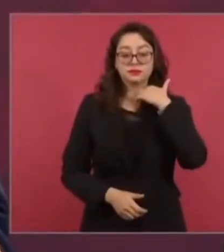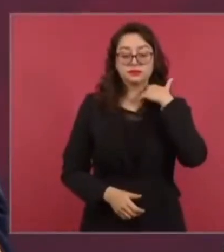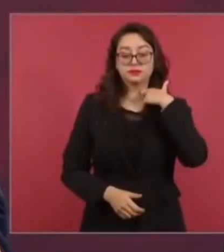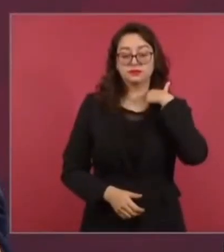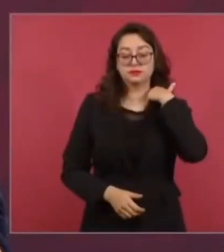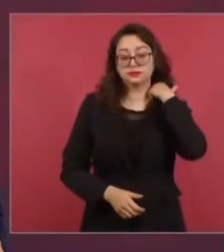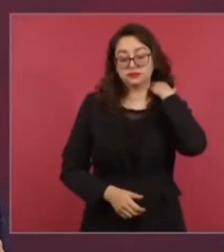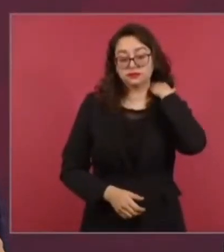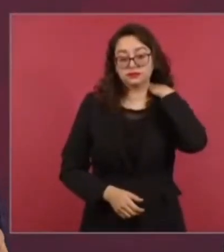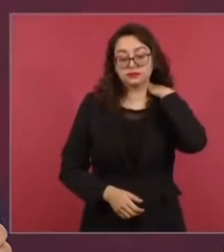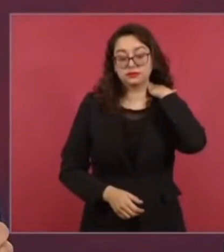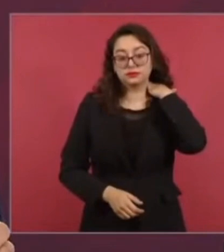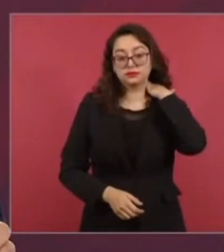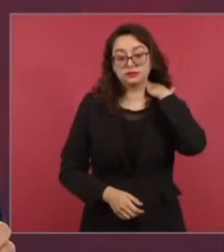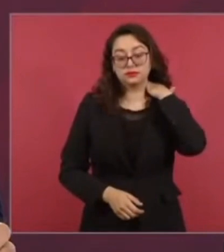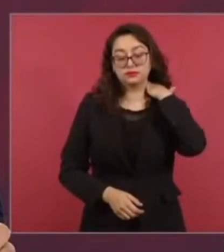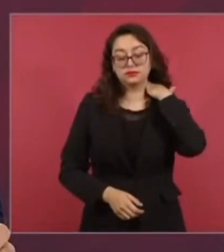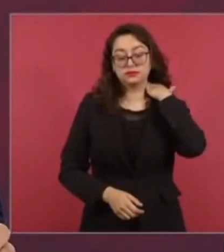20 puntos